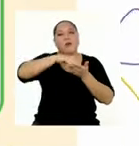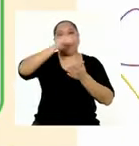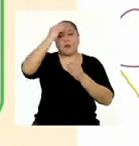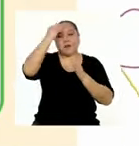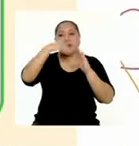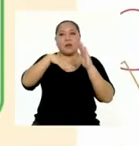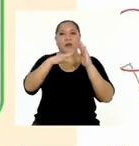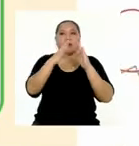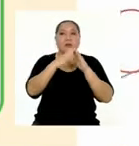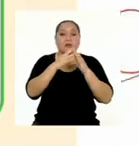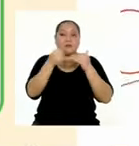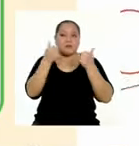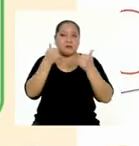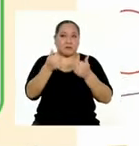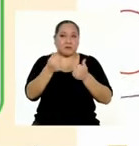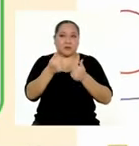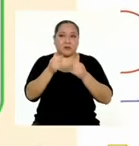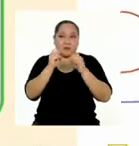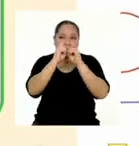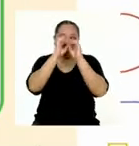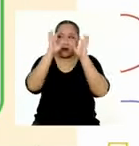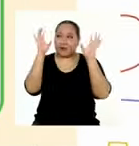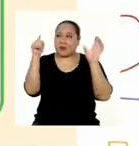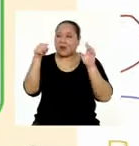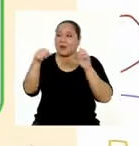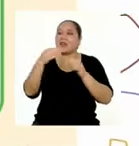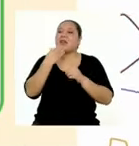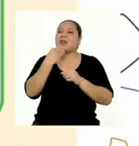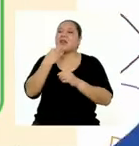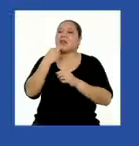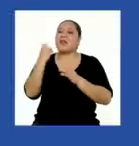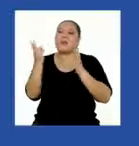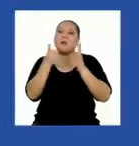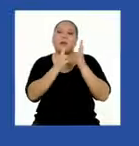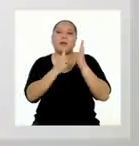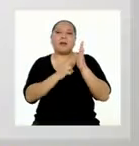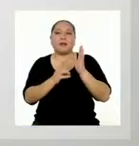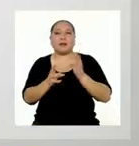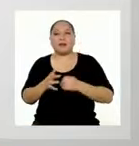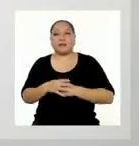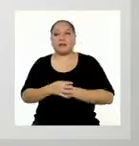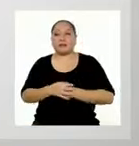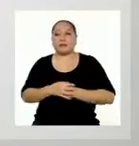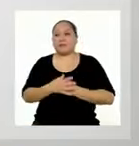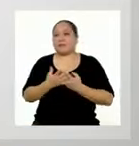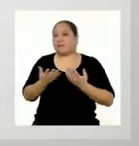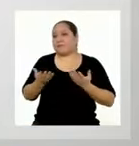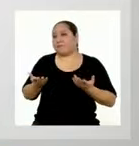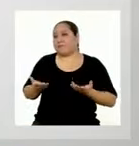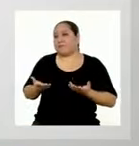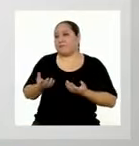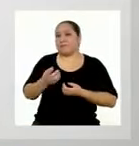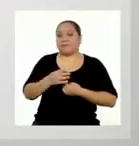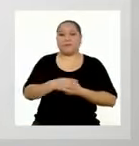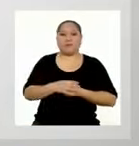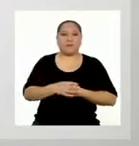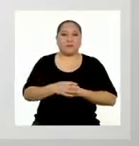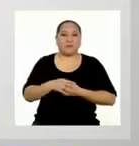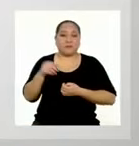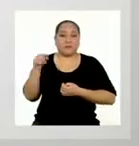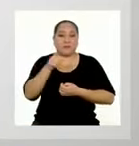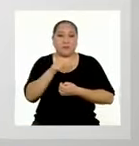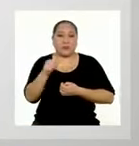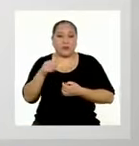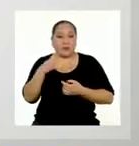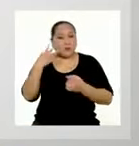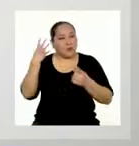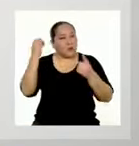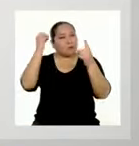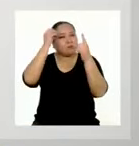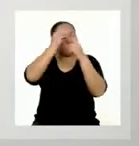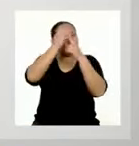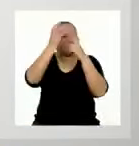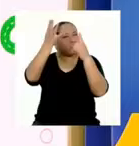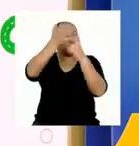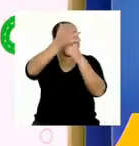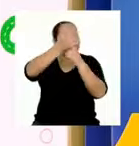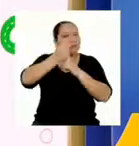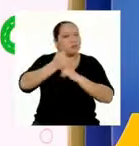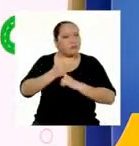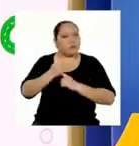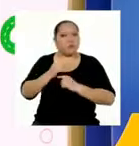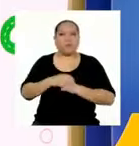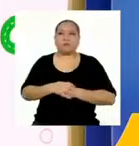Interesante, Cristina. Tiene bien claro su público objetivo. Entonces, ¿en qué medida es posible alcanzar este